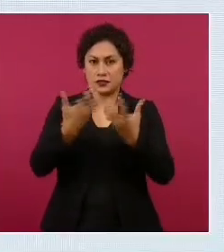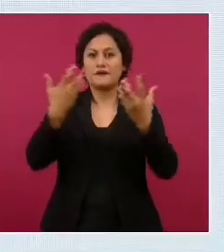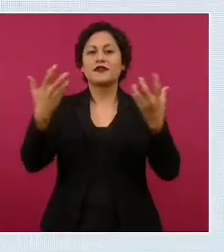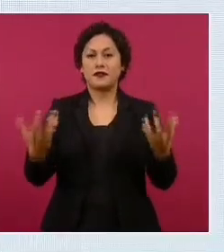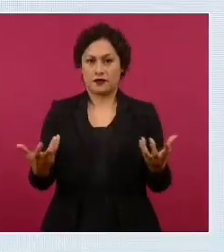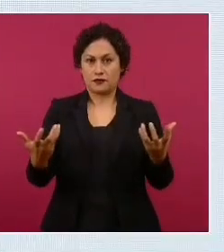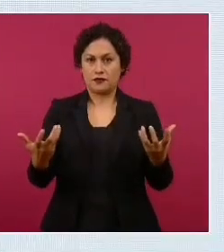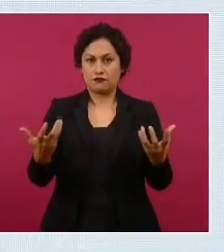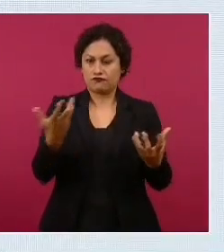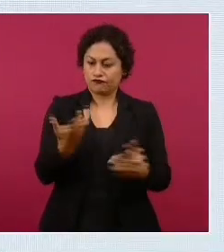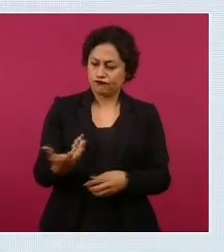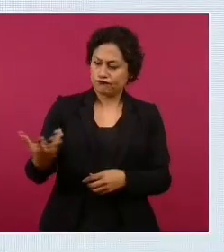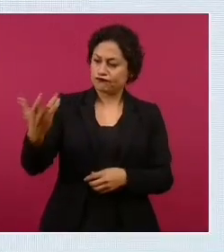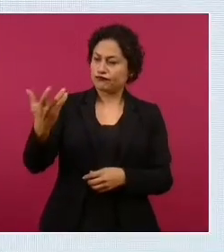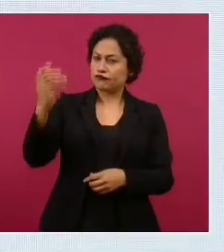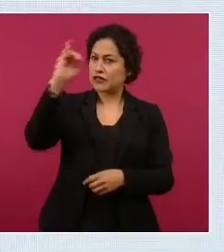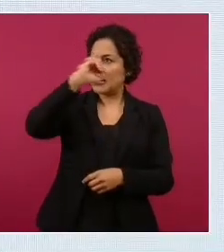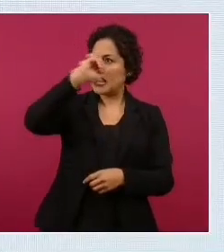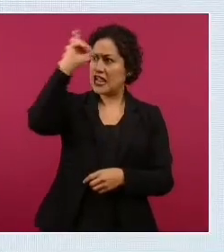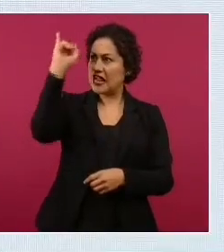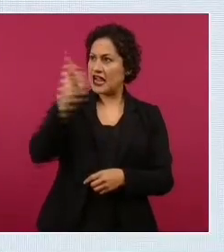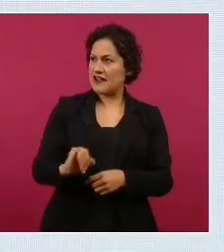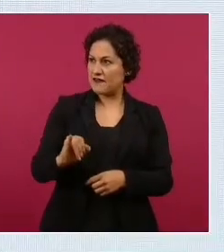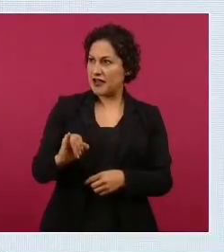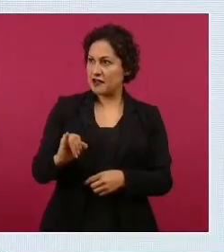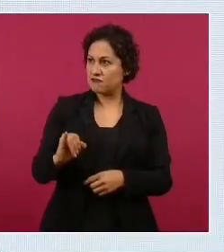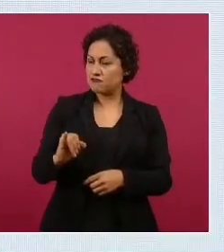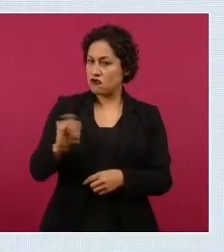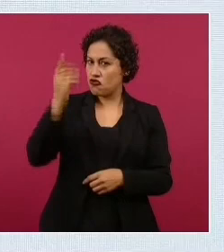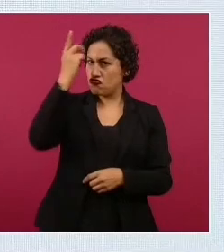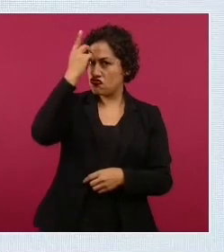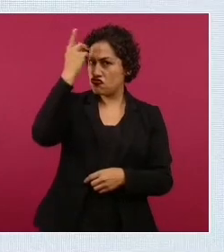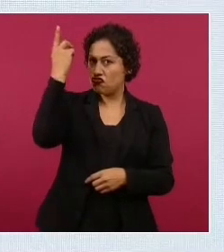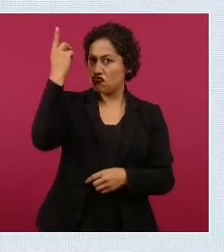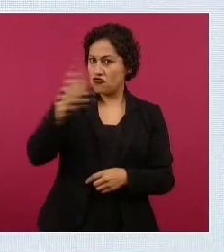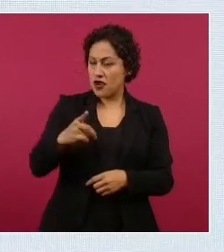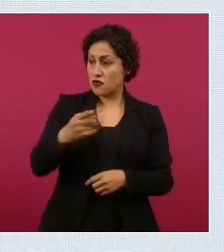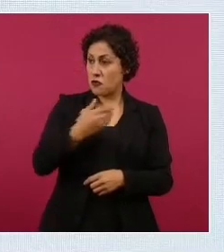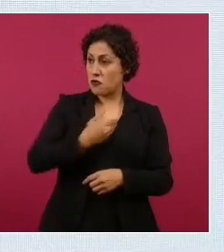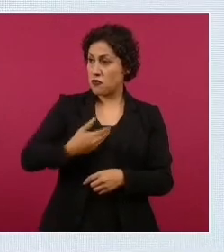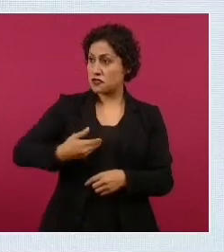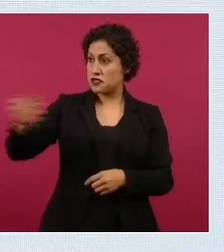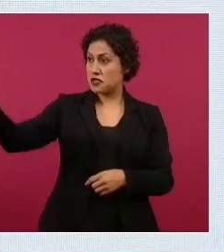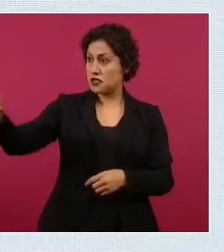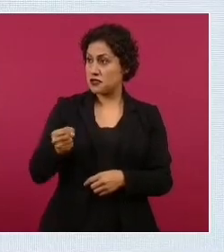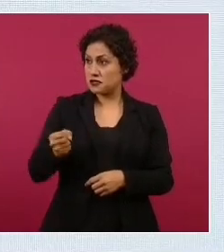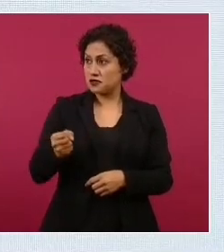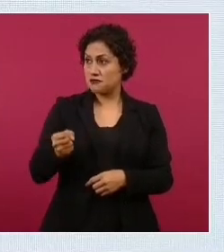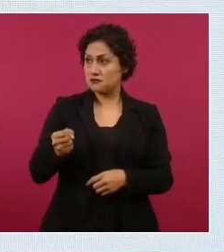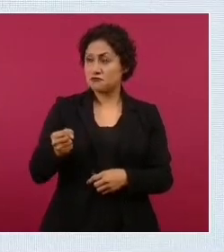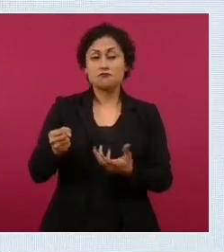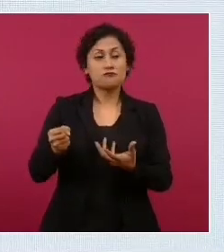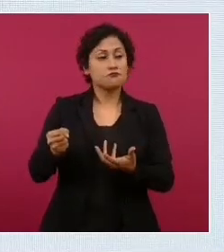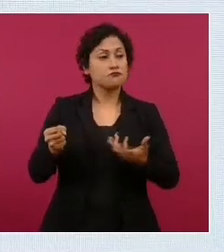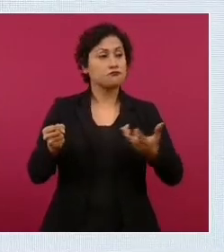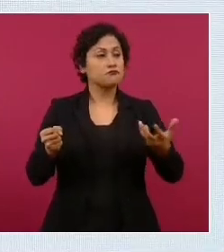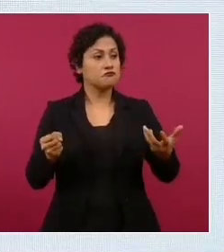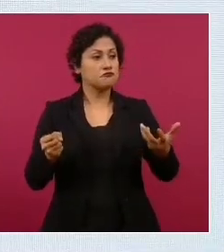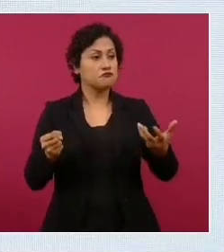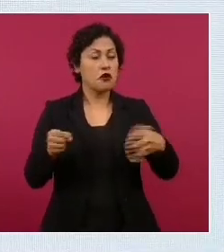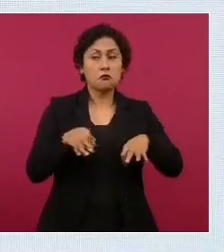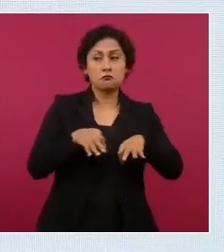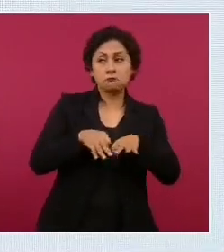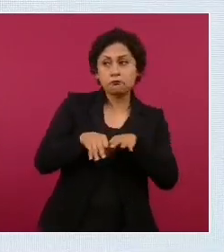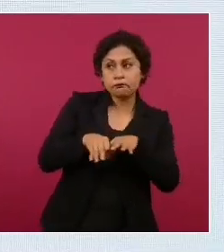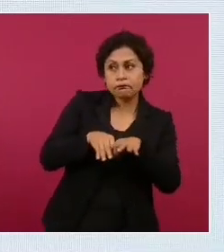que ponían presidentes y empleados que